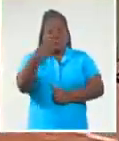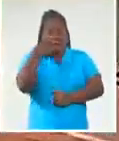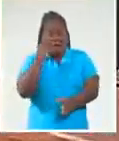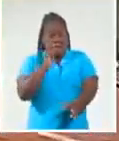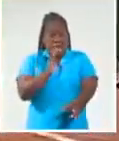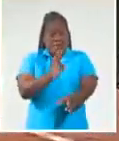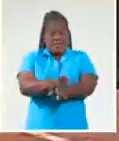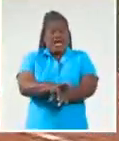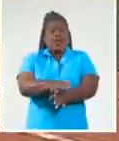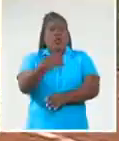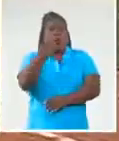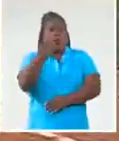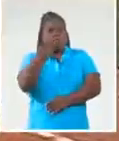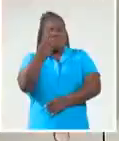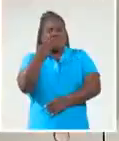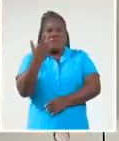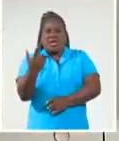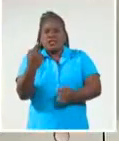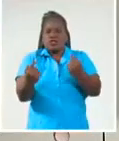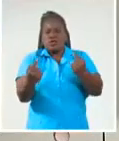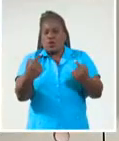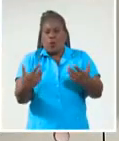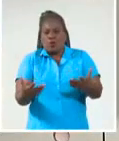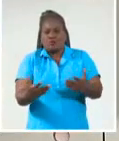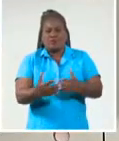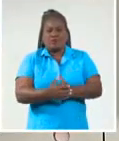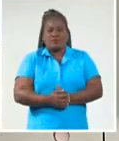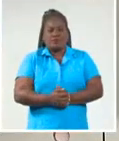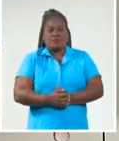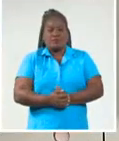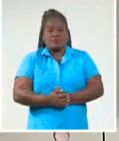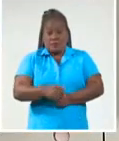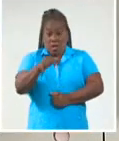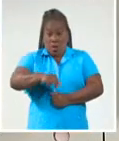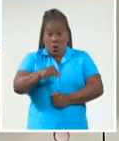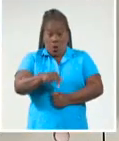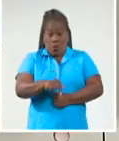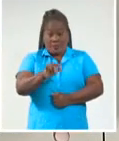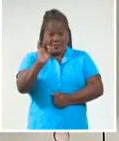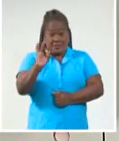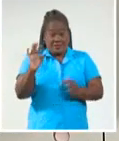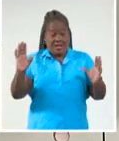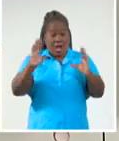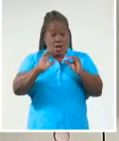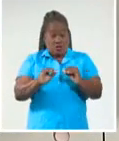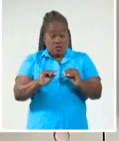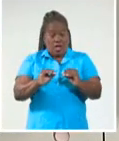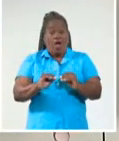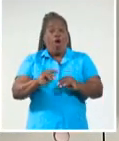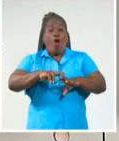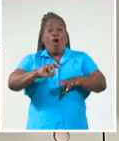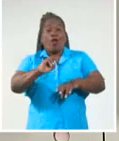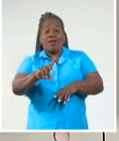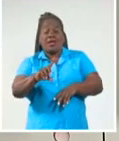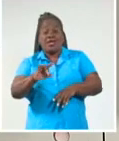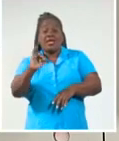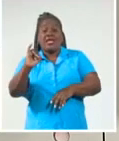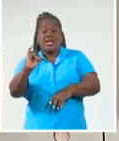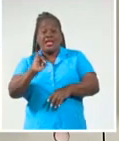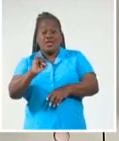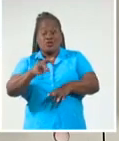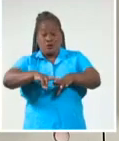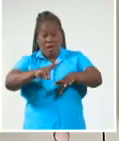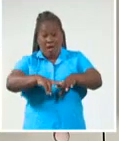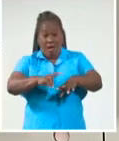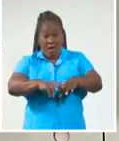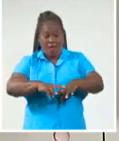decidiendo la subserie en el día de hoy. Y precisamente hoy a las 7 de la noche, Holguín e Industriales volverán a ser rivales y